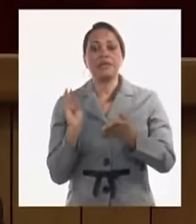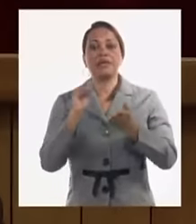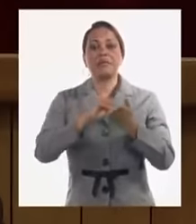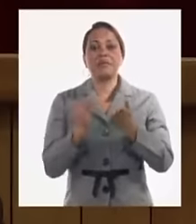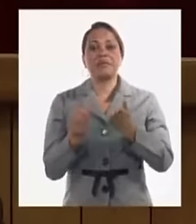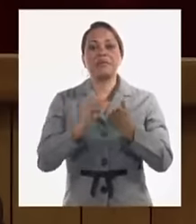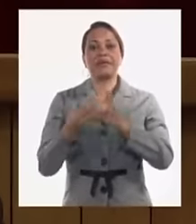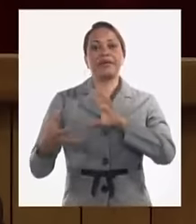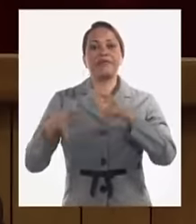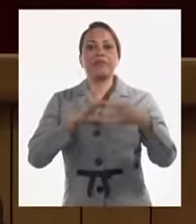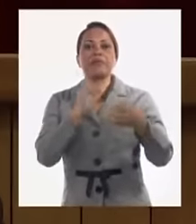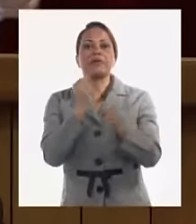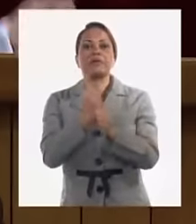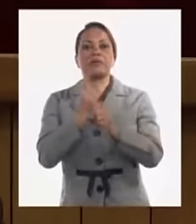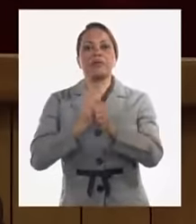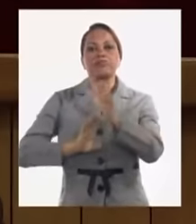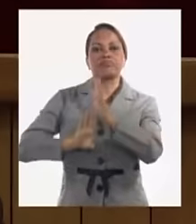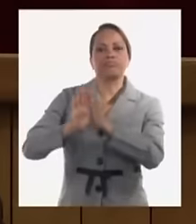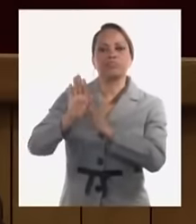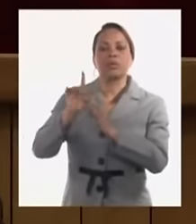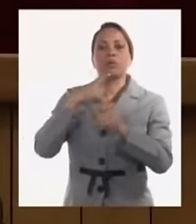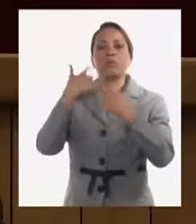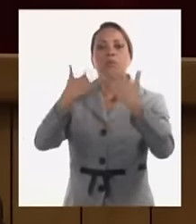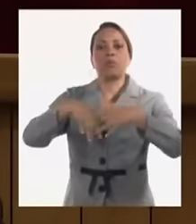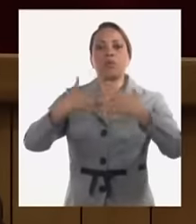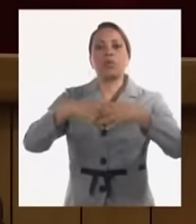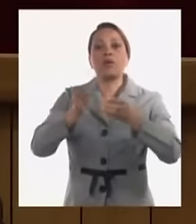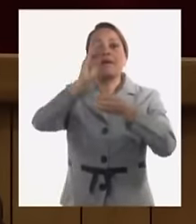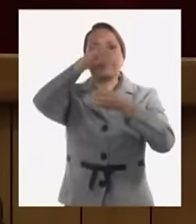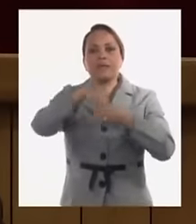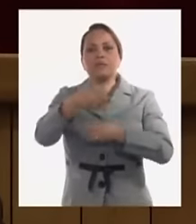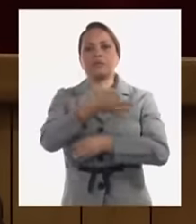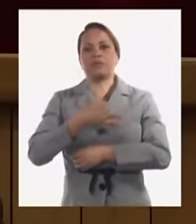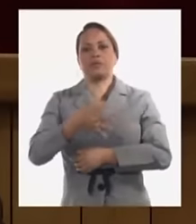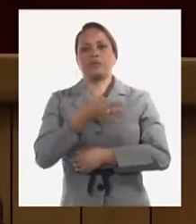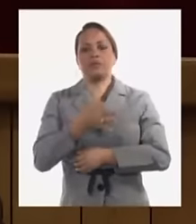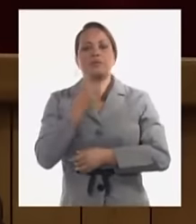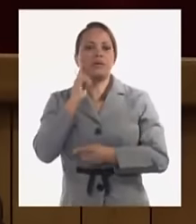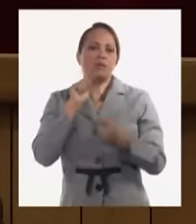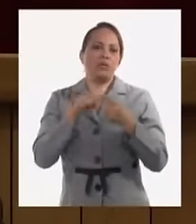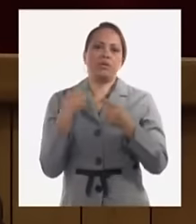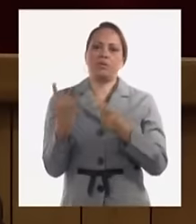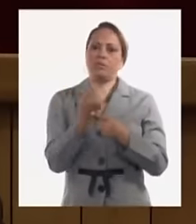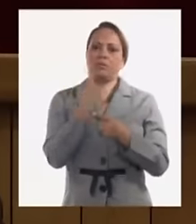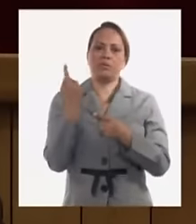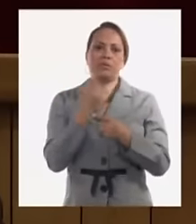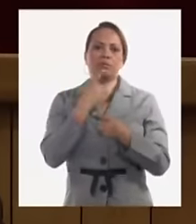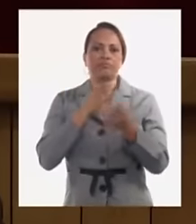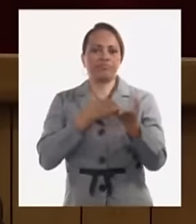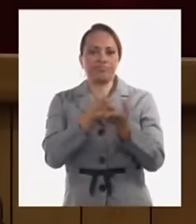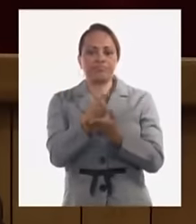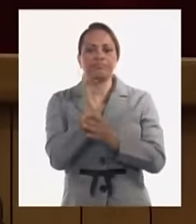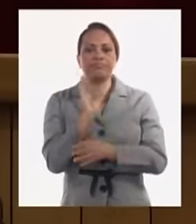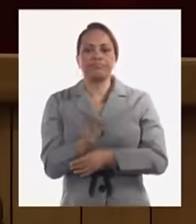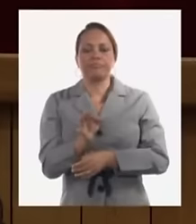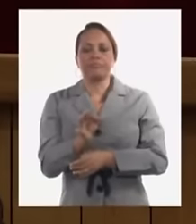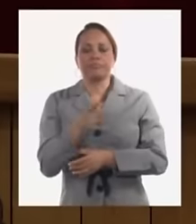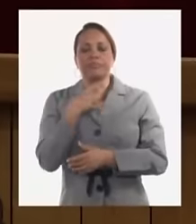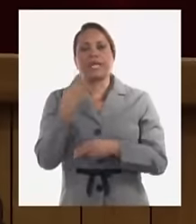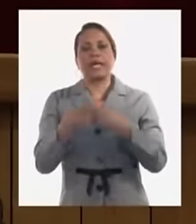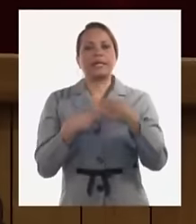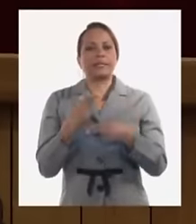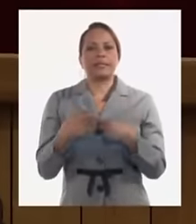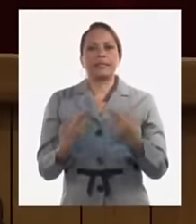esa estrategia de desarrollo para que produzcan en el municipio y ese tiene que ser el camino a seguir elaborar